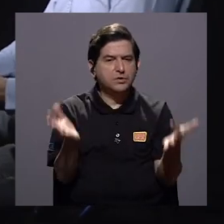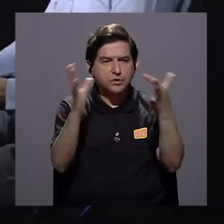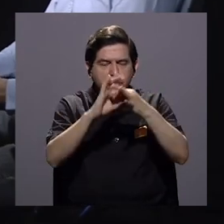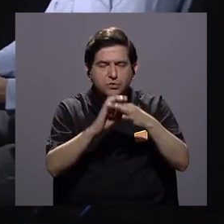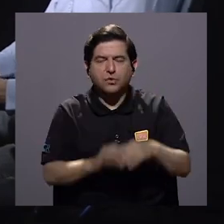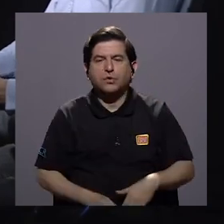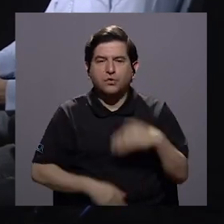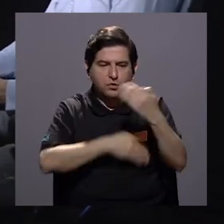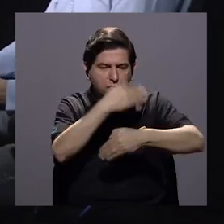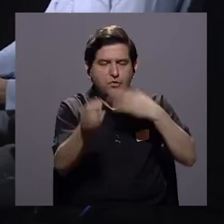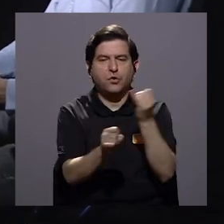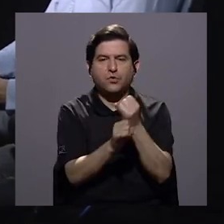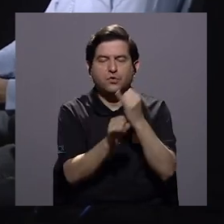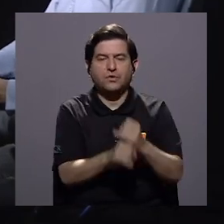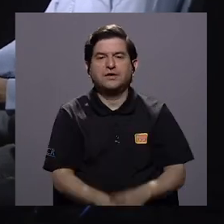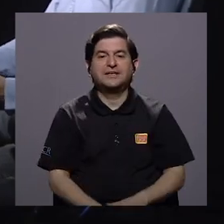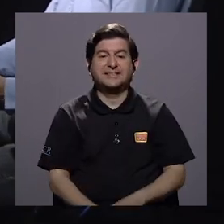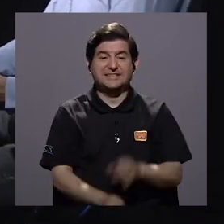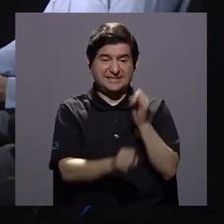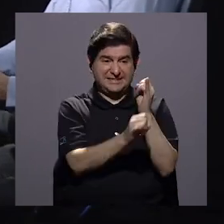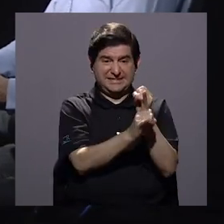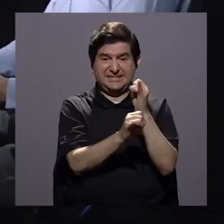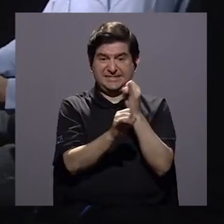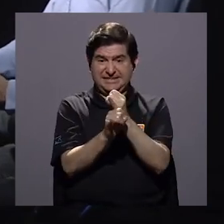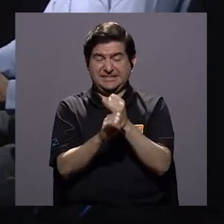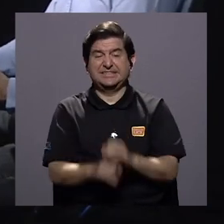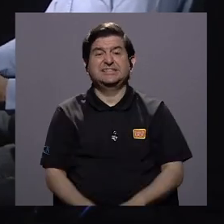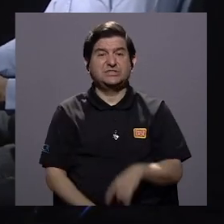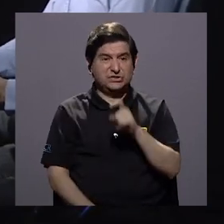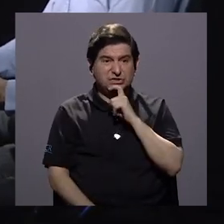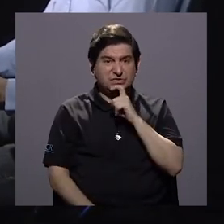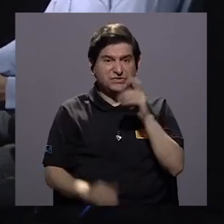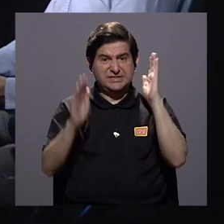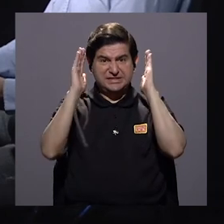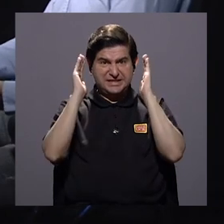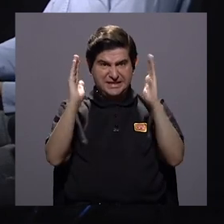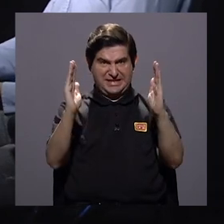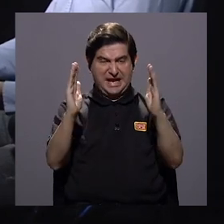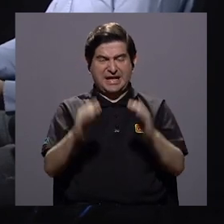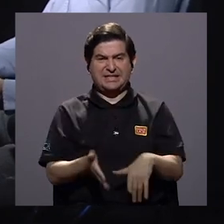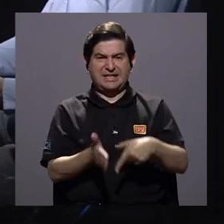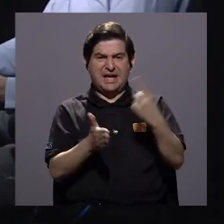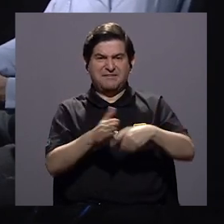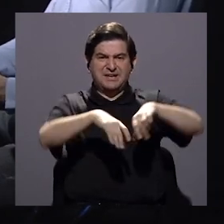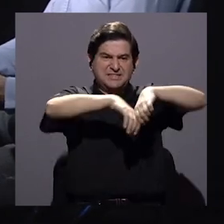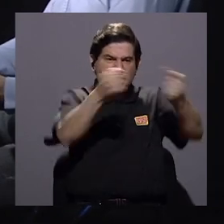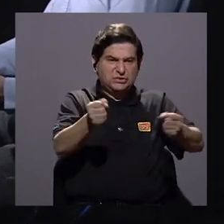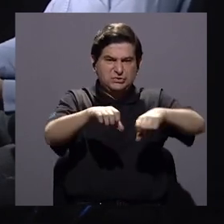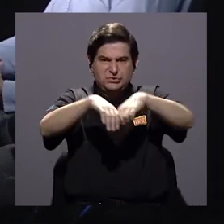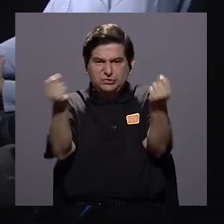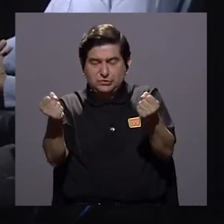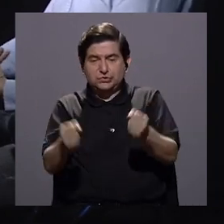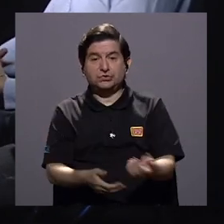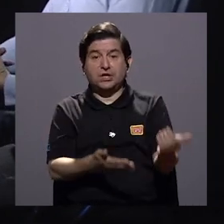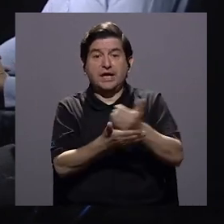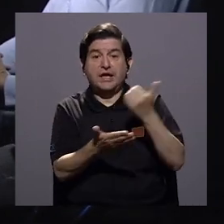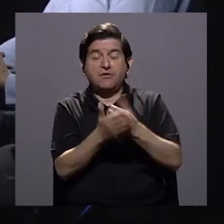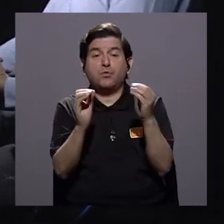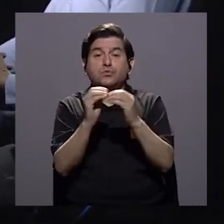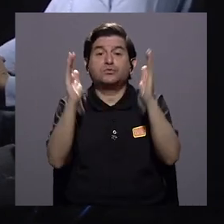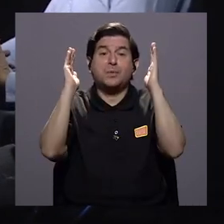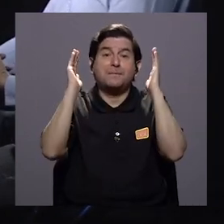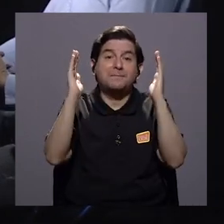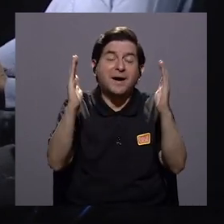tiene que ver con gestión del territorio una institucionalidad difícil grande fragmentada a veces y en que los recursos